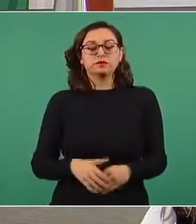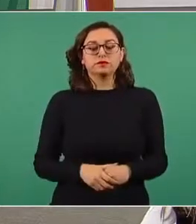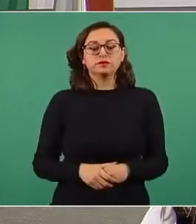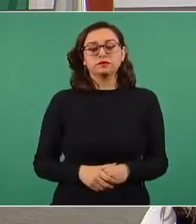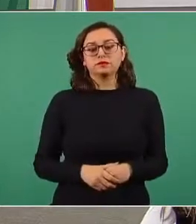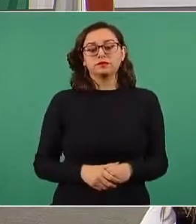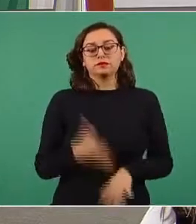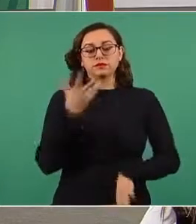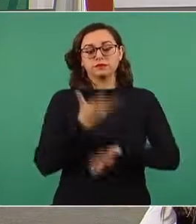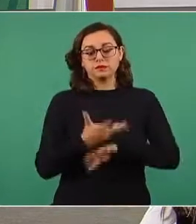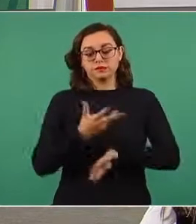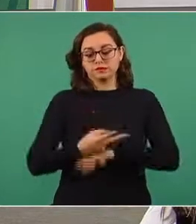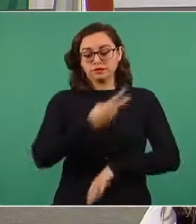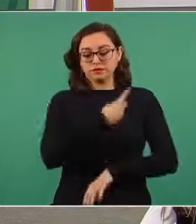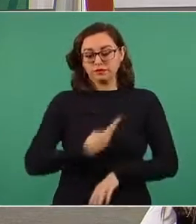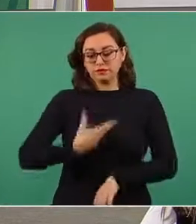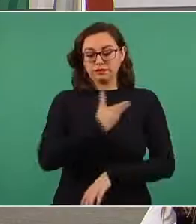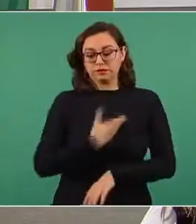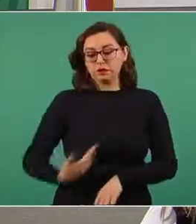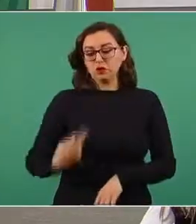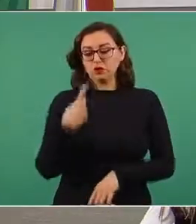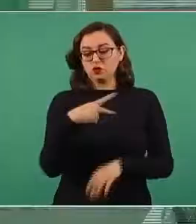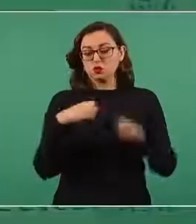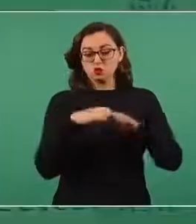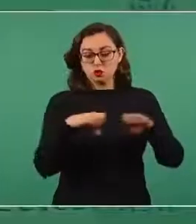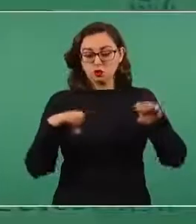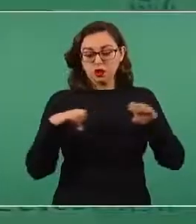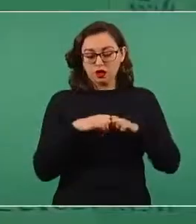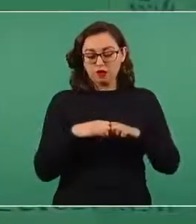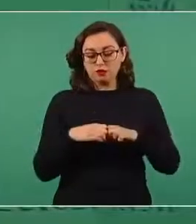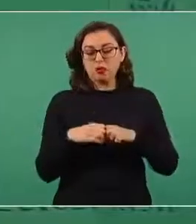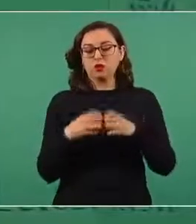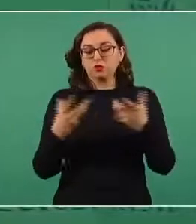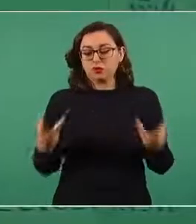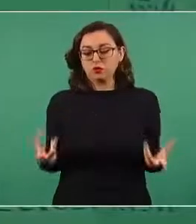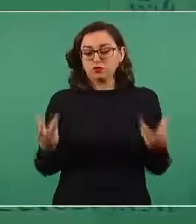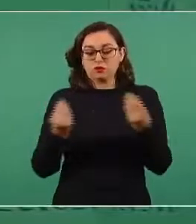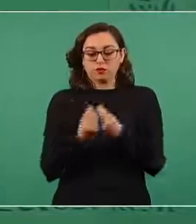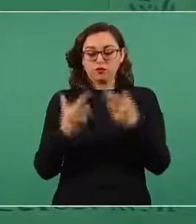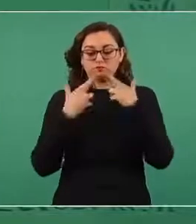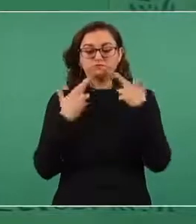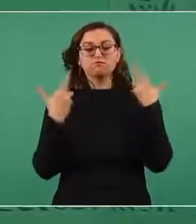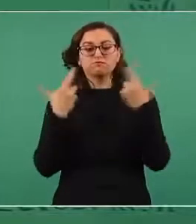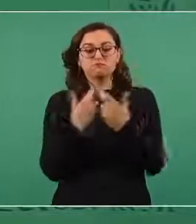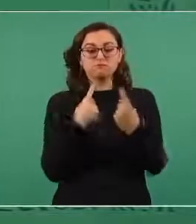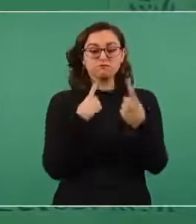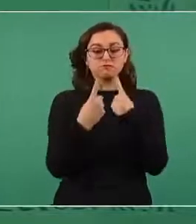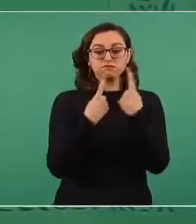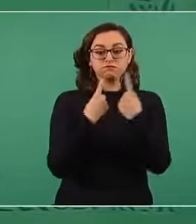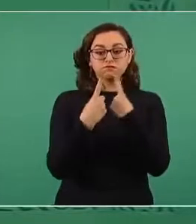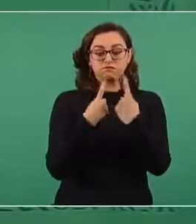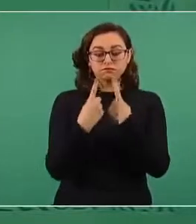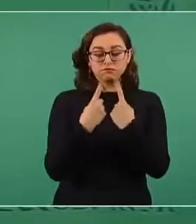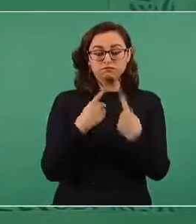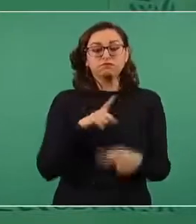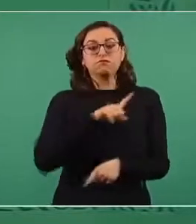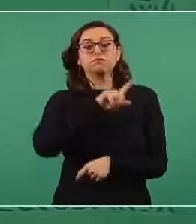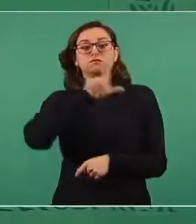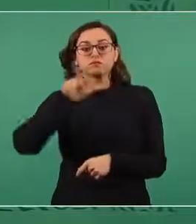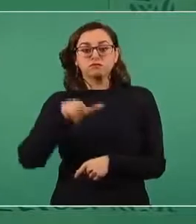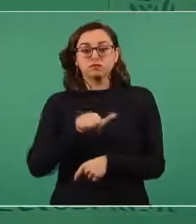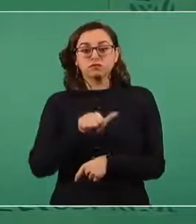de los Estados Unidos y su comitiva. Primero tendrá un diálogo con el señor presidente de la República y después tendremos una reunión